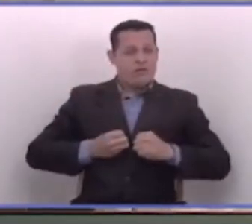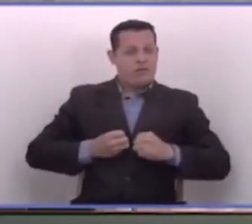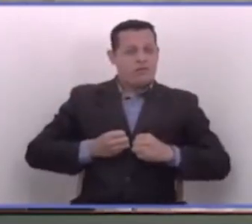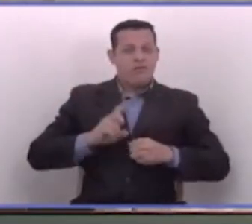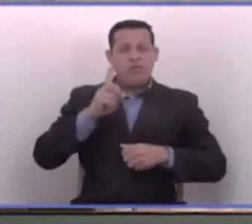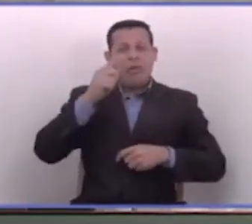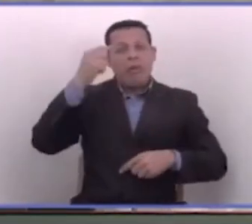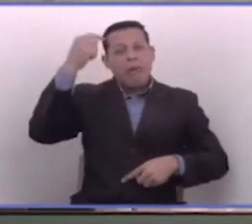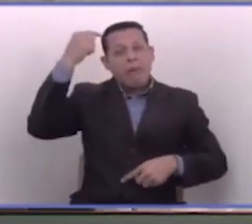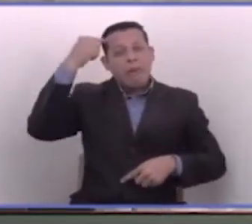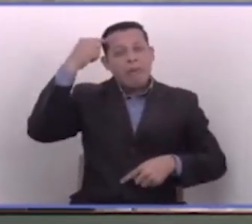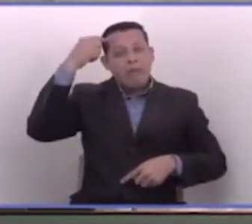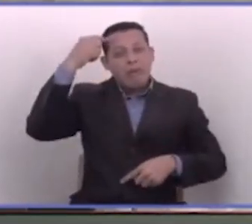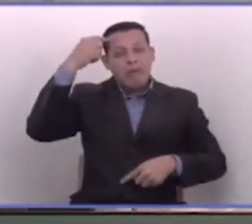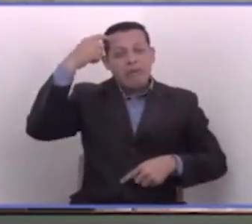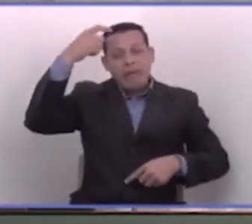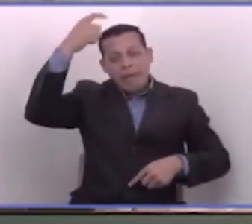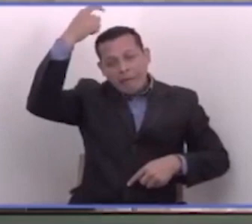ilusos de pensar